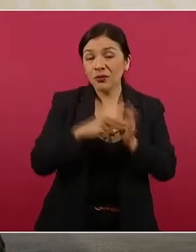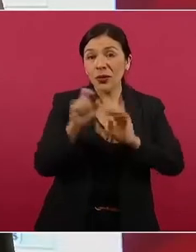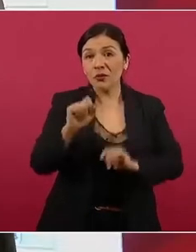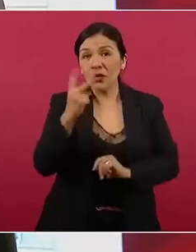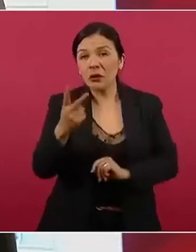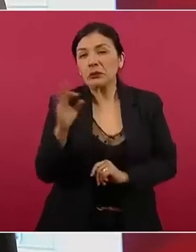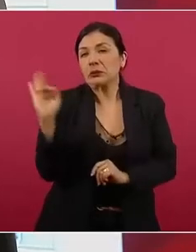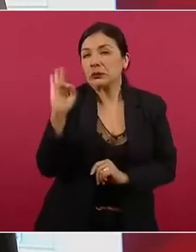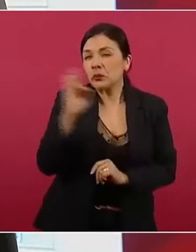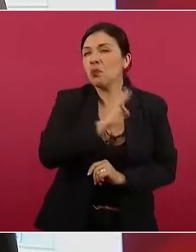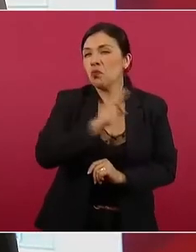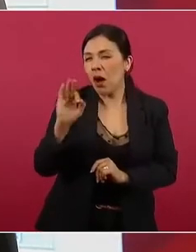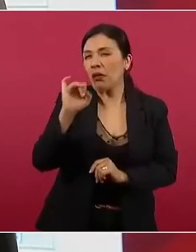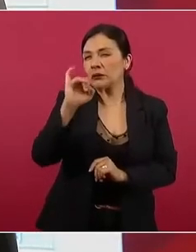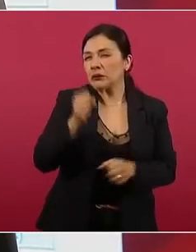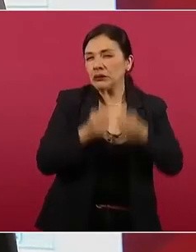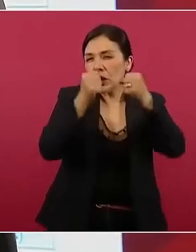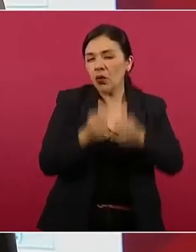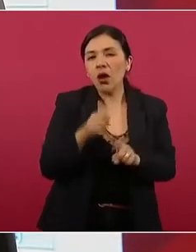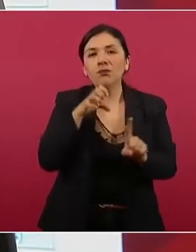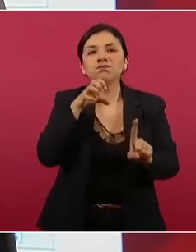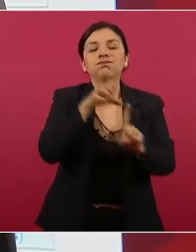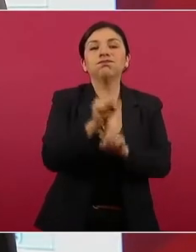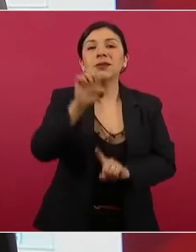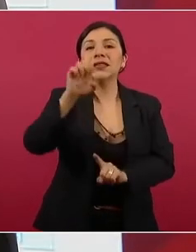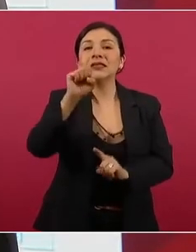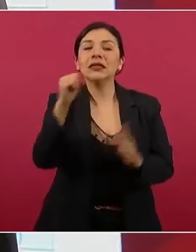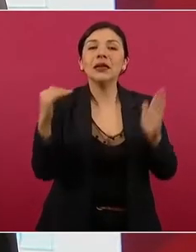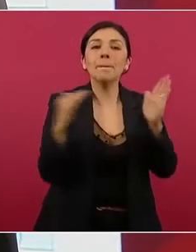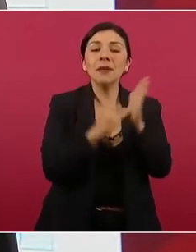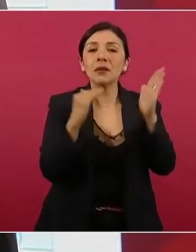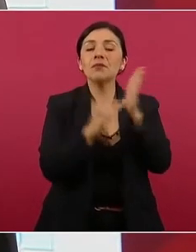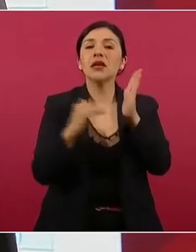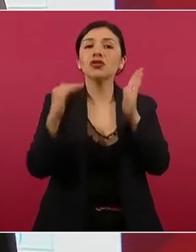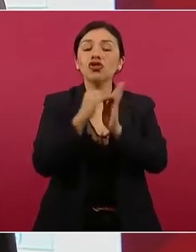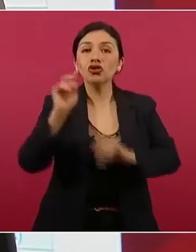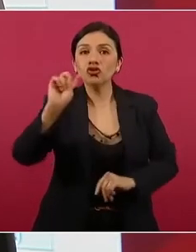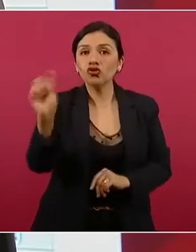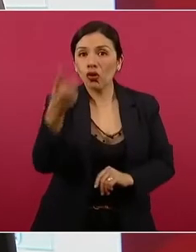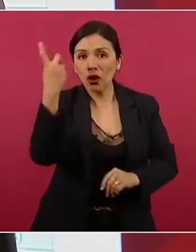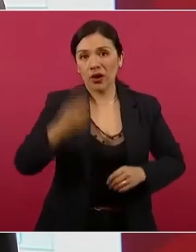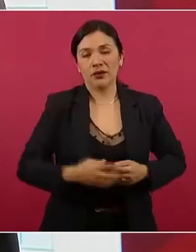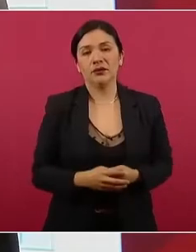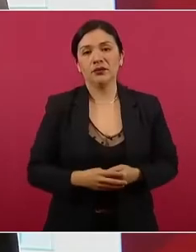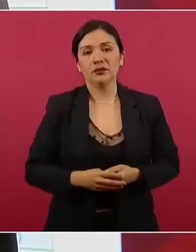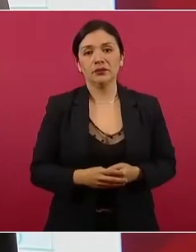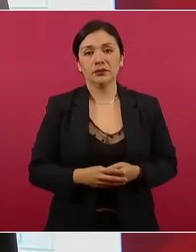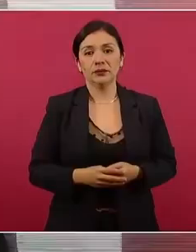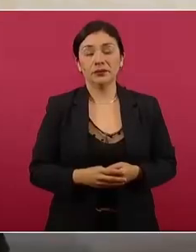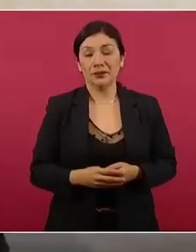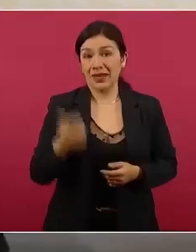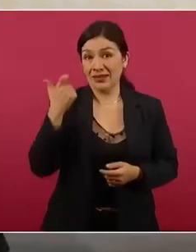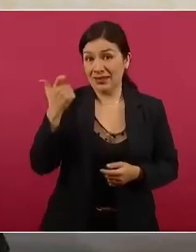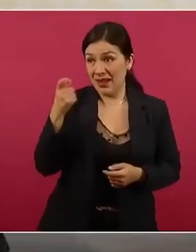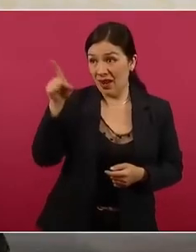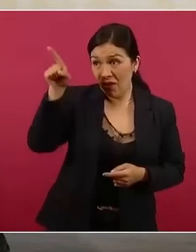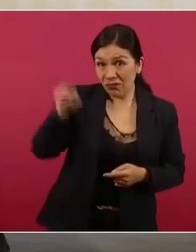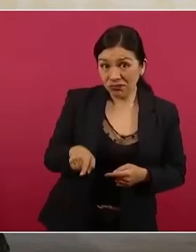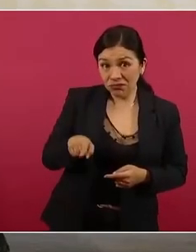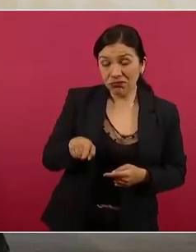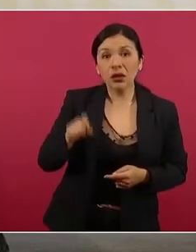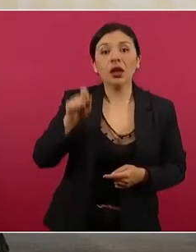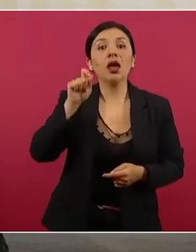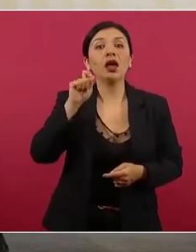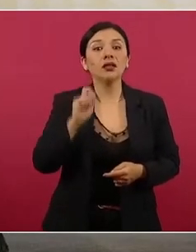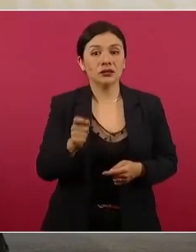mil millones de dólares. Y este dinero va abajo